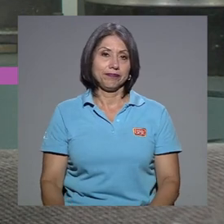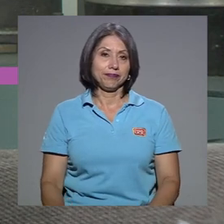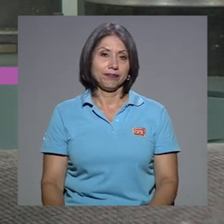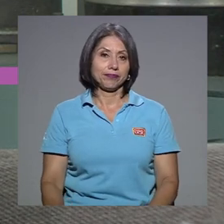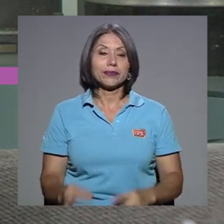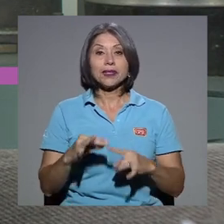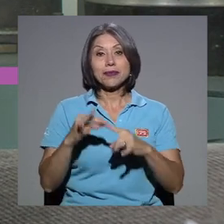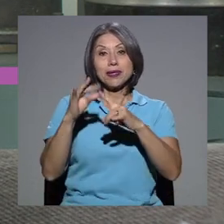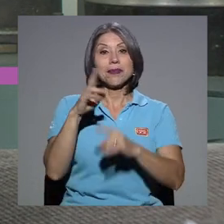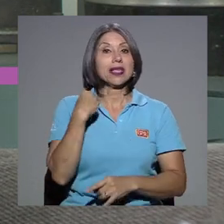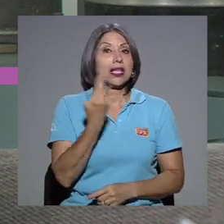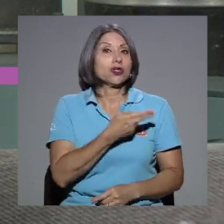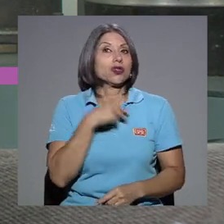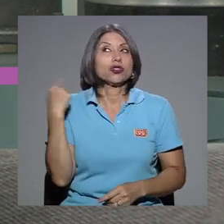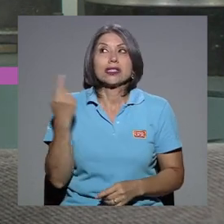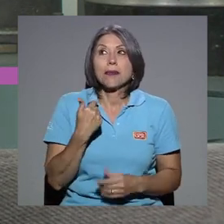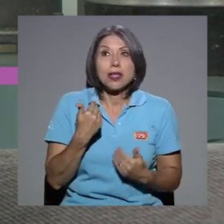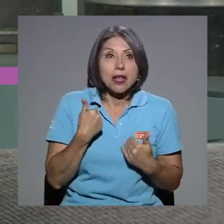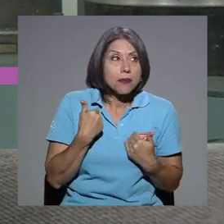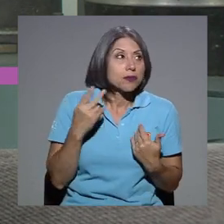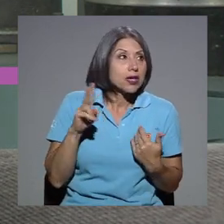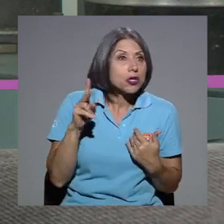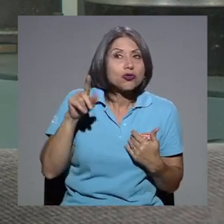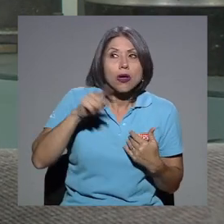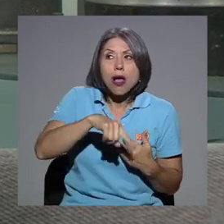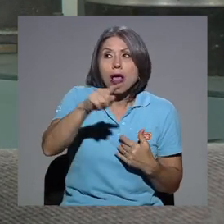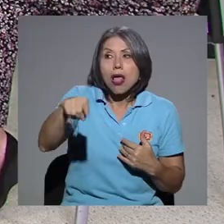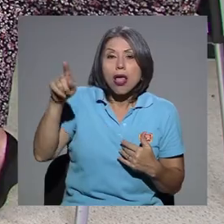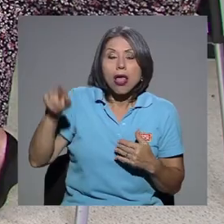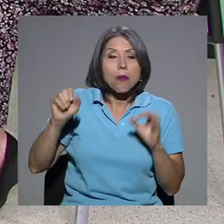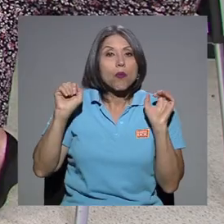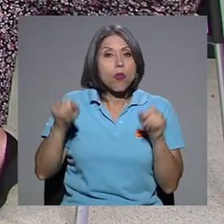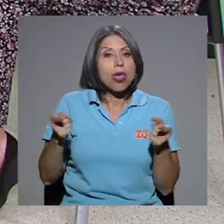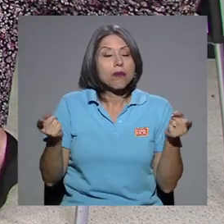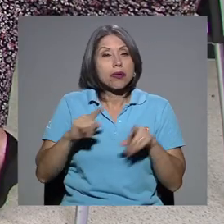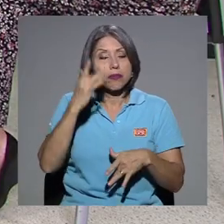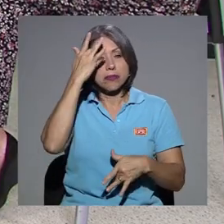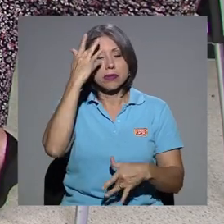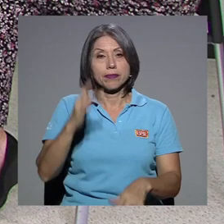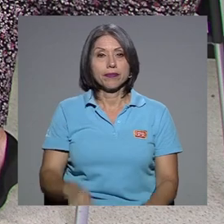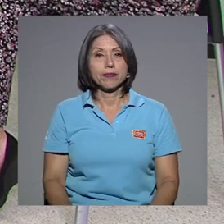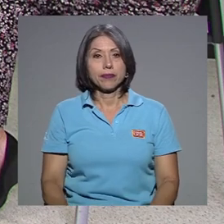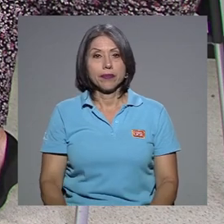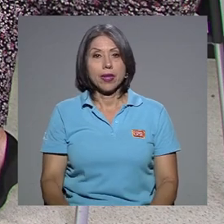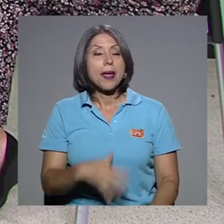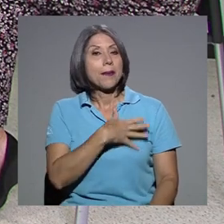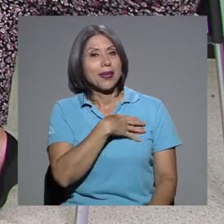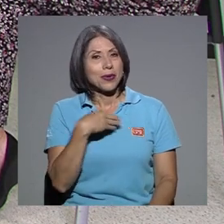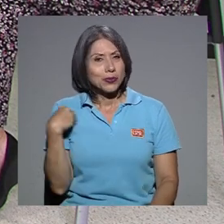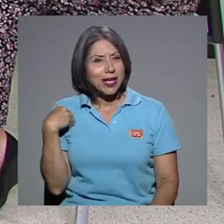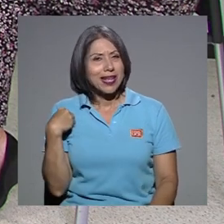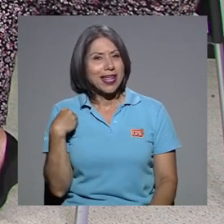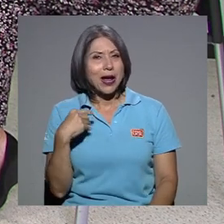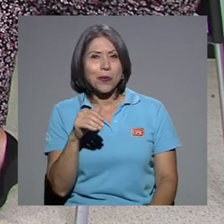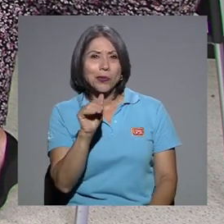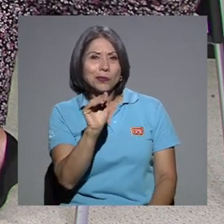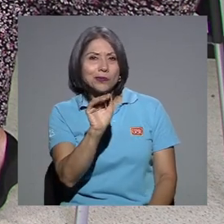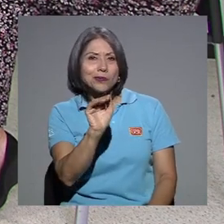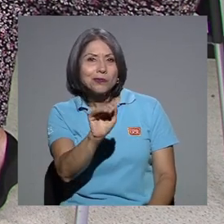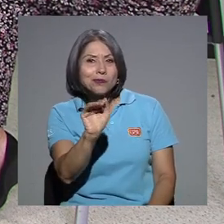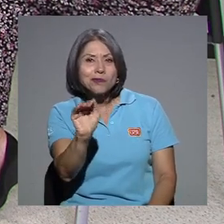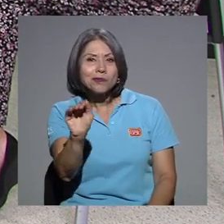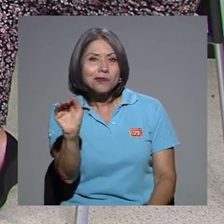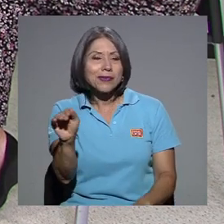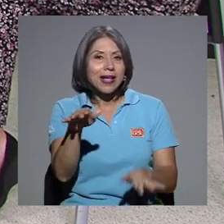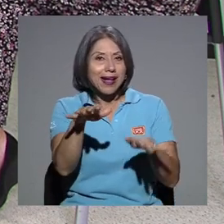¿verdad? Sobre todo que siempre estamos expuestos a virus que se contagian de esta forma. Me gustaría que podamos, como llamar un poquito la atención, no sé si a la